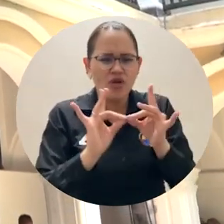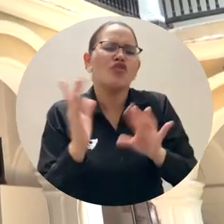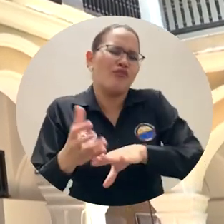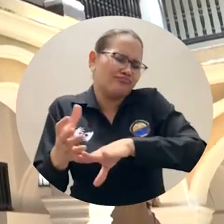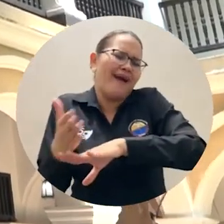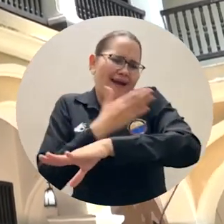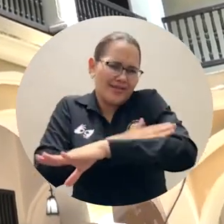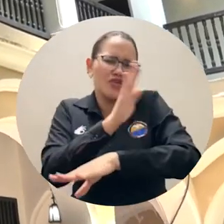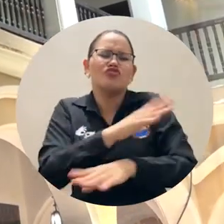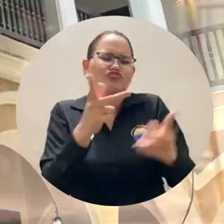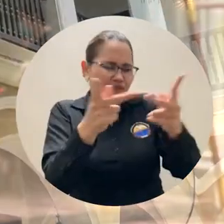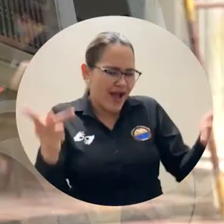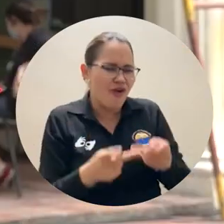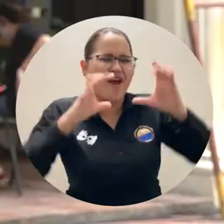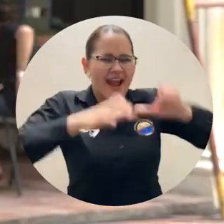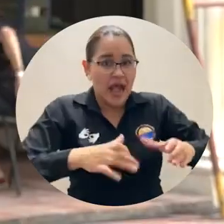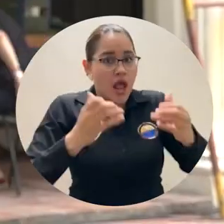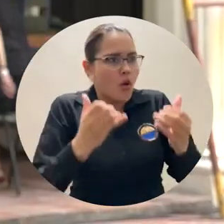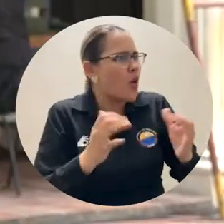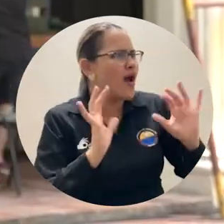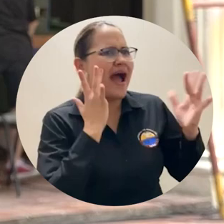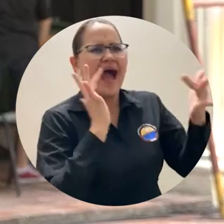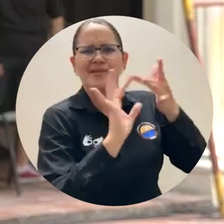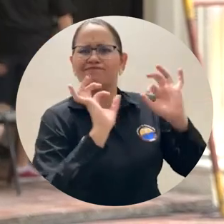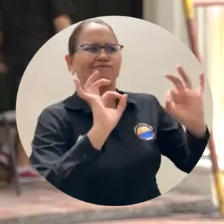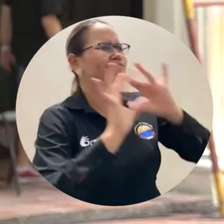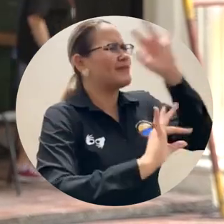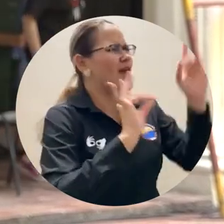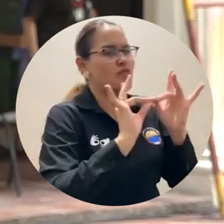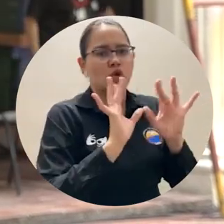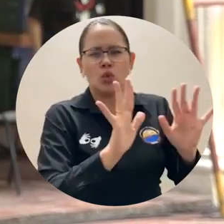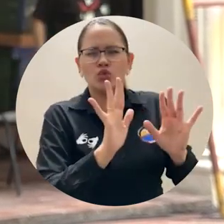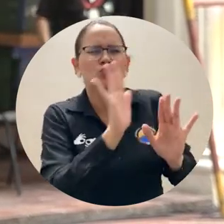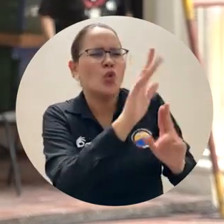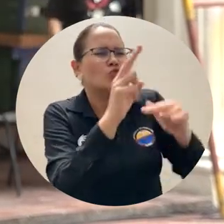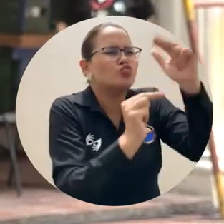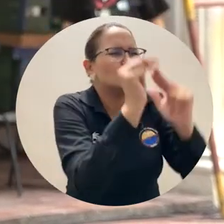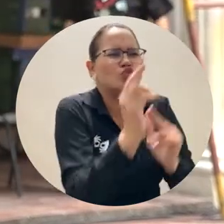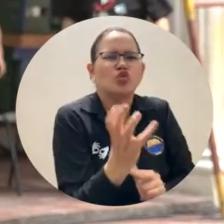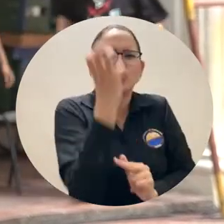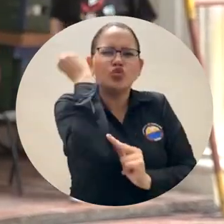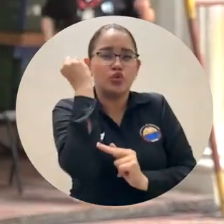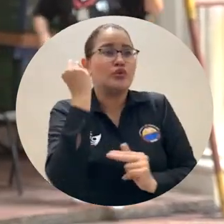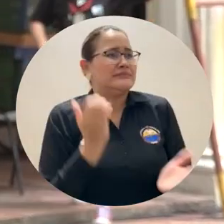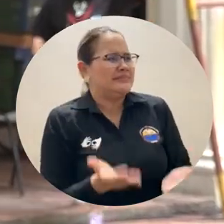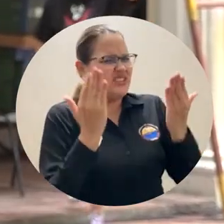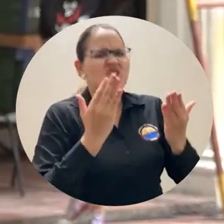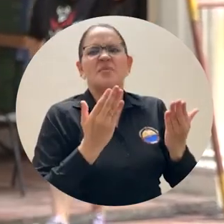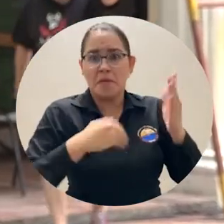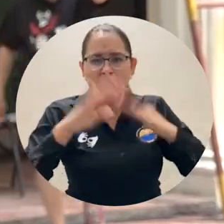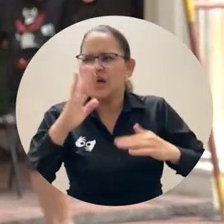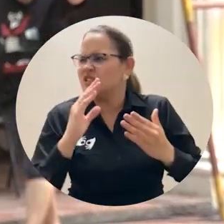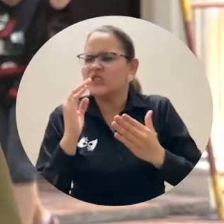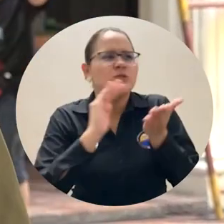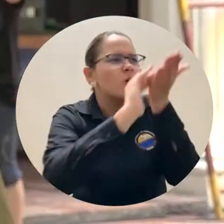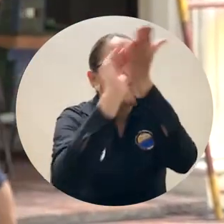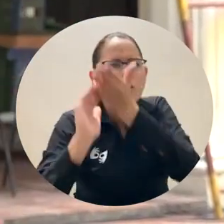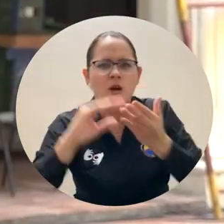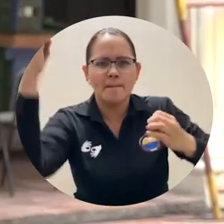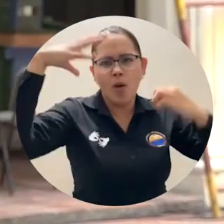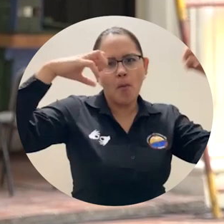intactas y con una adecuada ambientación resolvimos realmente un desafío que en general es muy alto y muy grande.